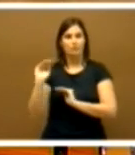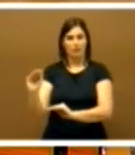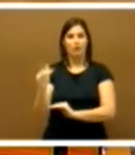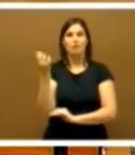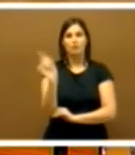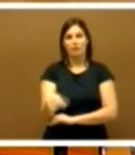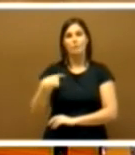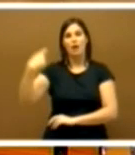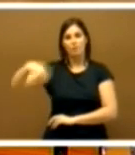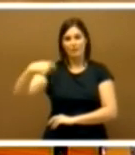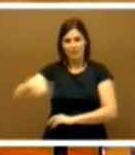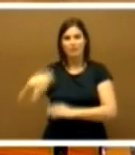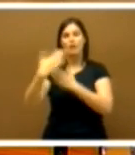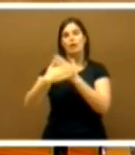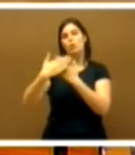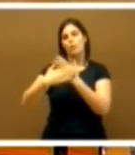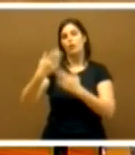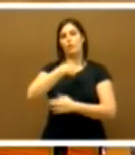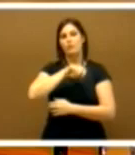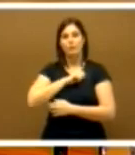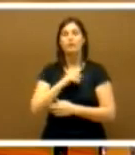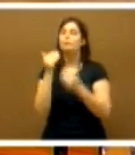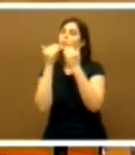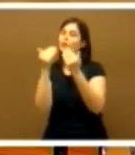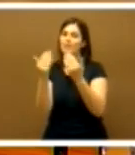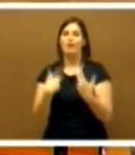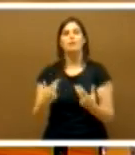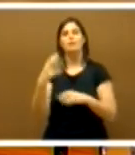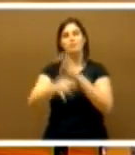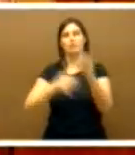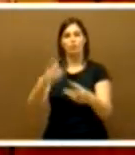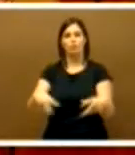presidente del gobierno de España muchas gracias y se levanta la sesión